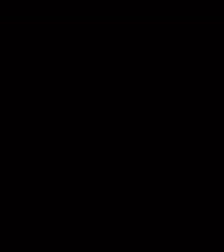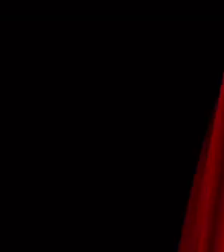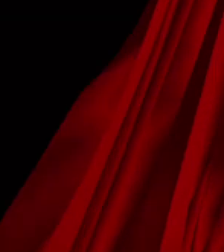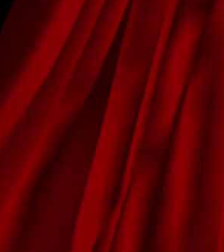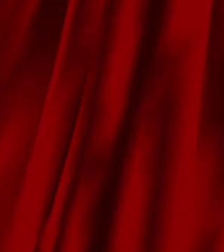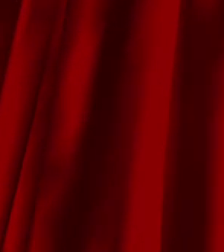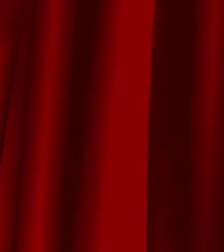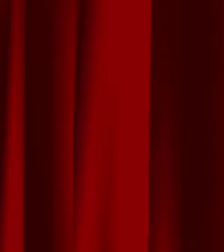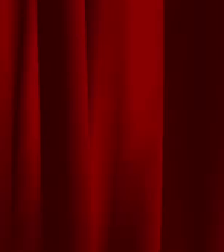manera.